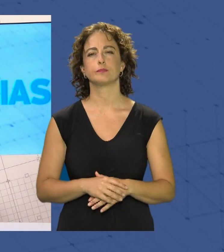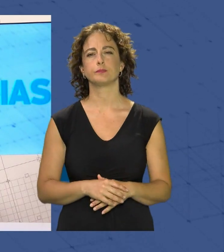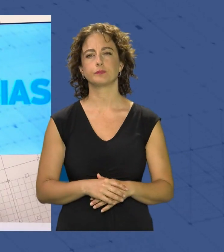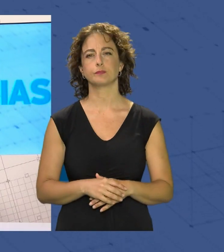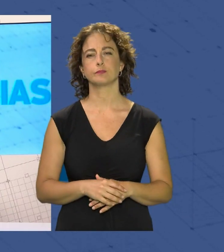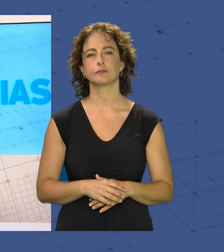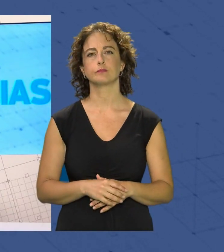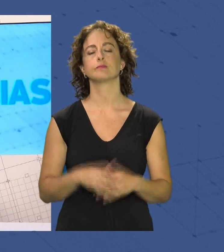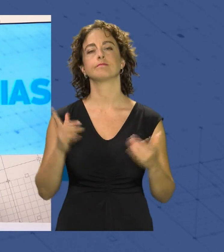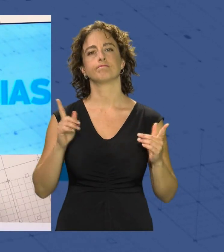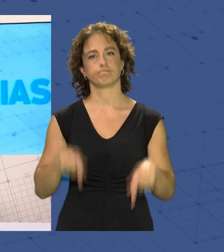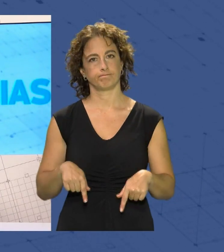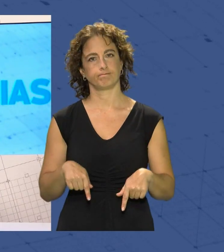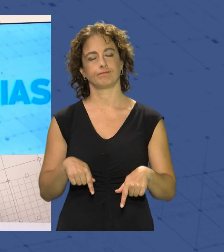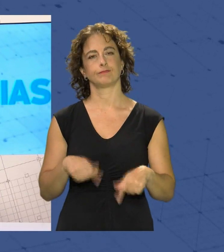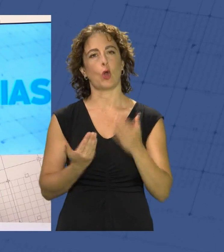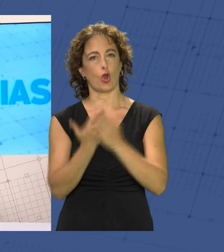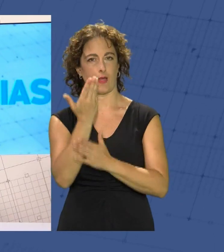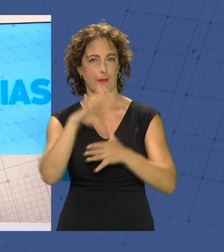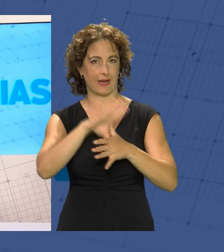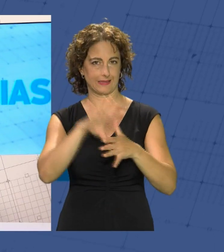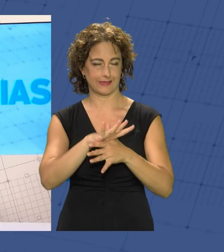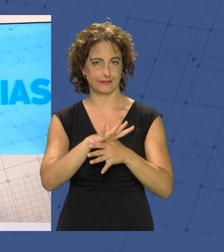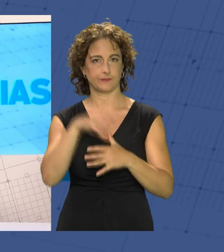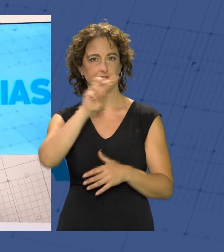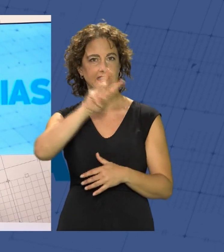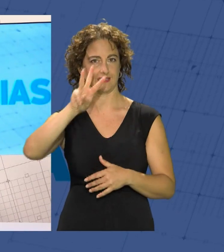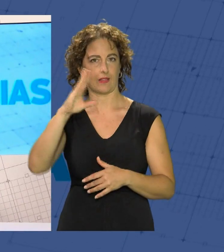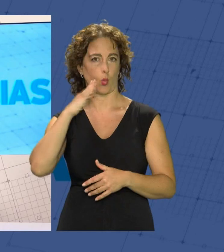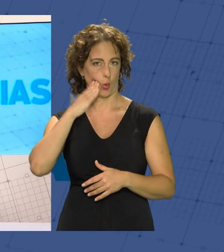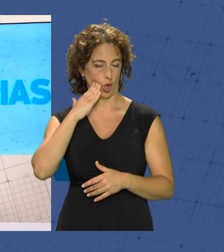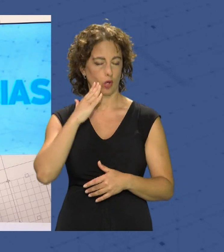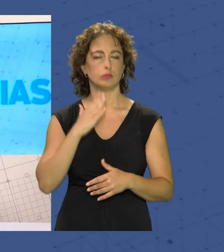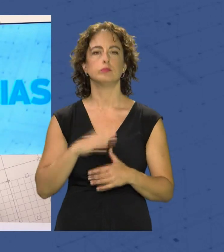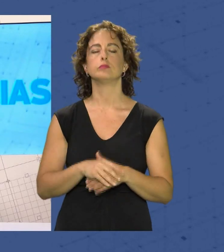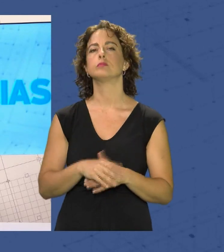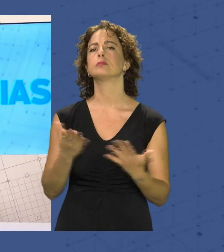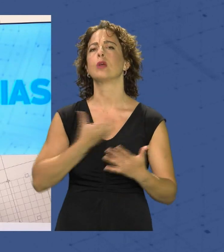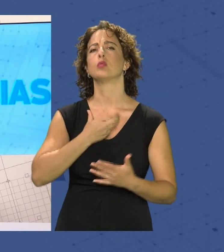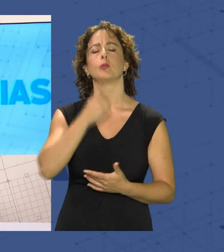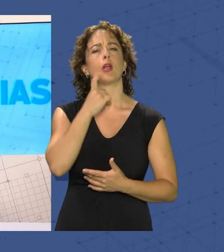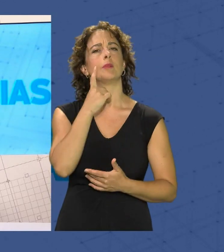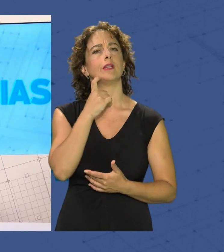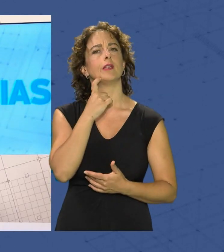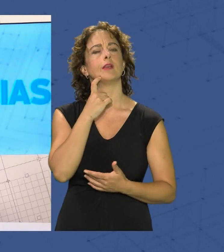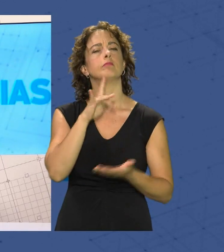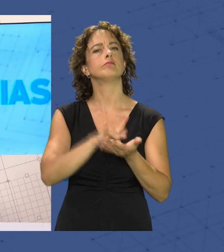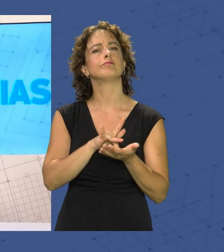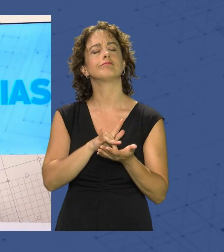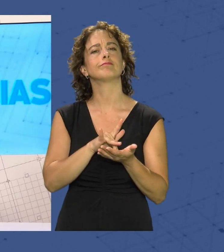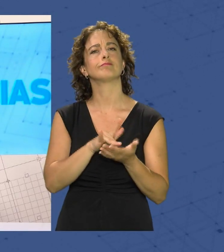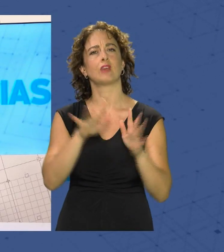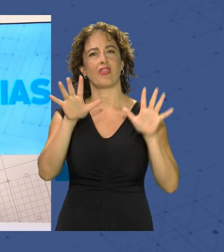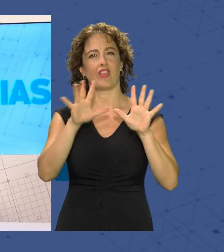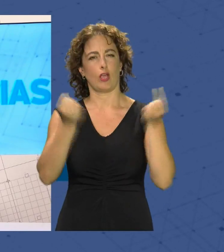Nos adentrábamos en la jornada del martes 23 de julio en la que el Ayuntamiento de Almería incorporaba 10